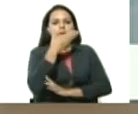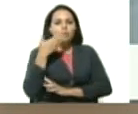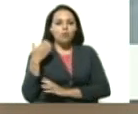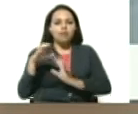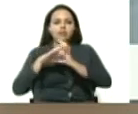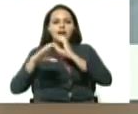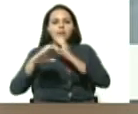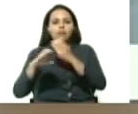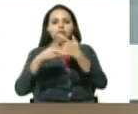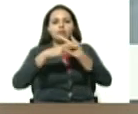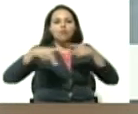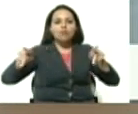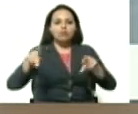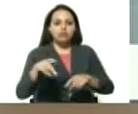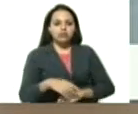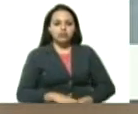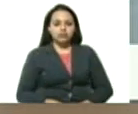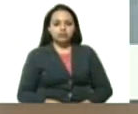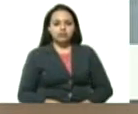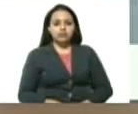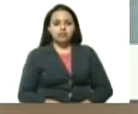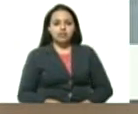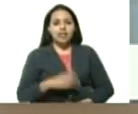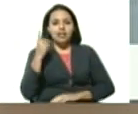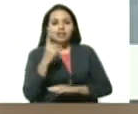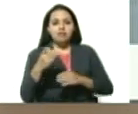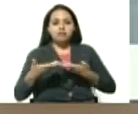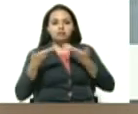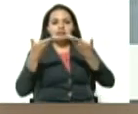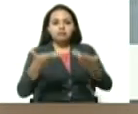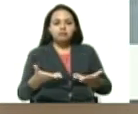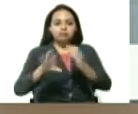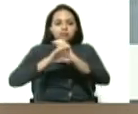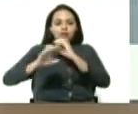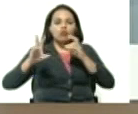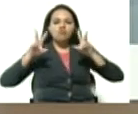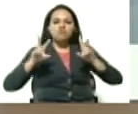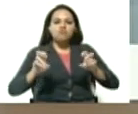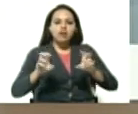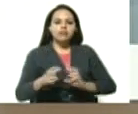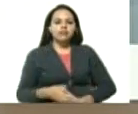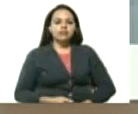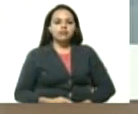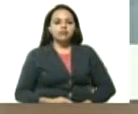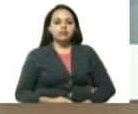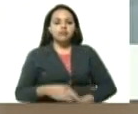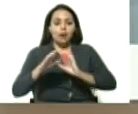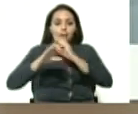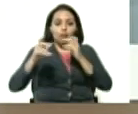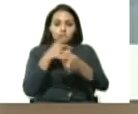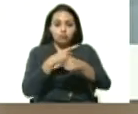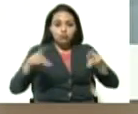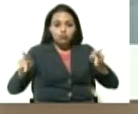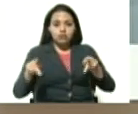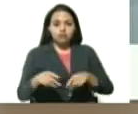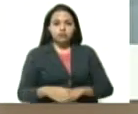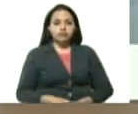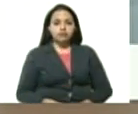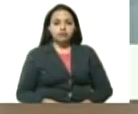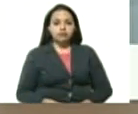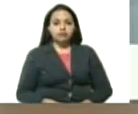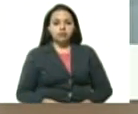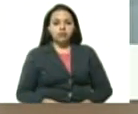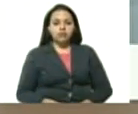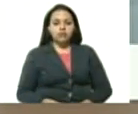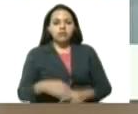transporte público, tenemos que inyectar unidades de transporte público en las